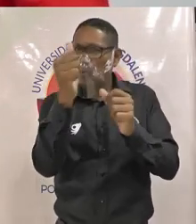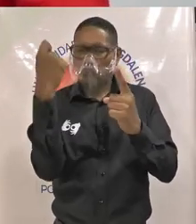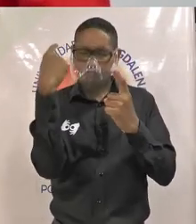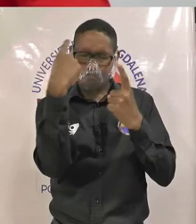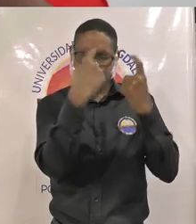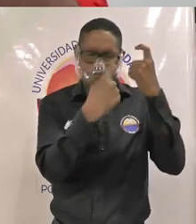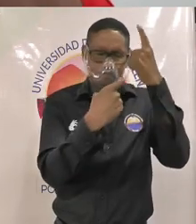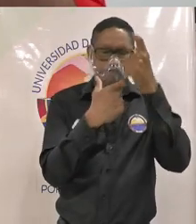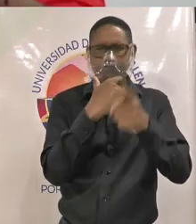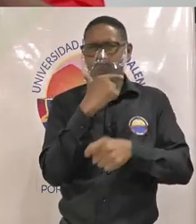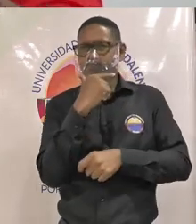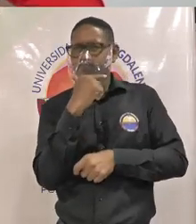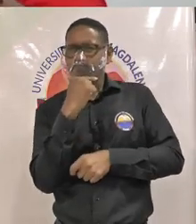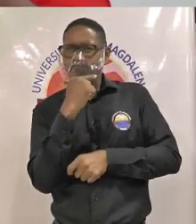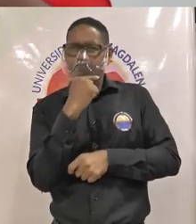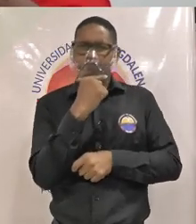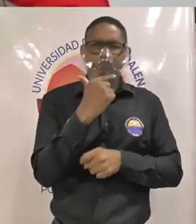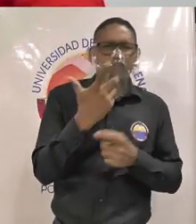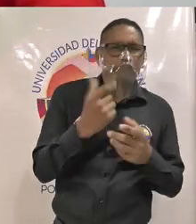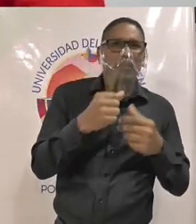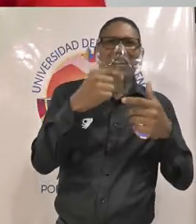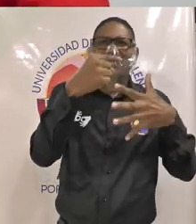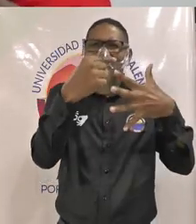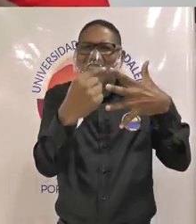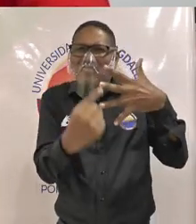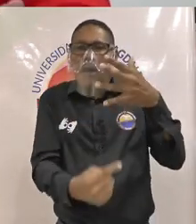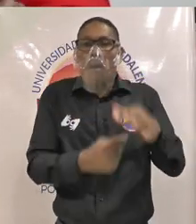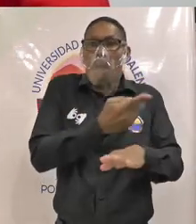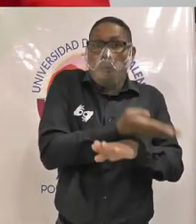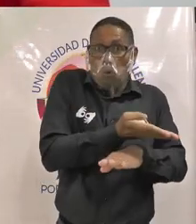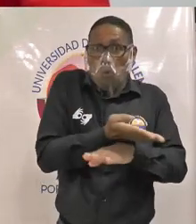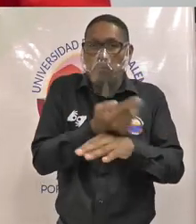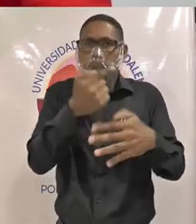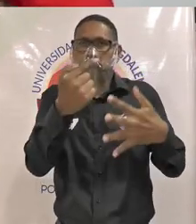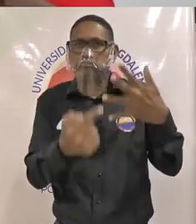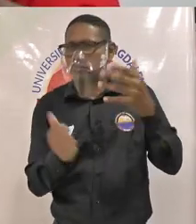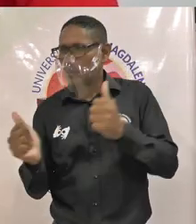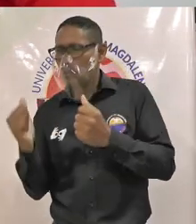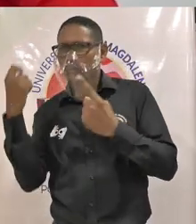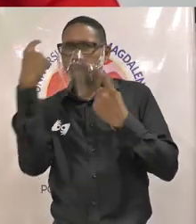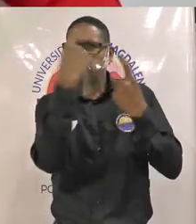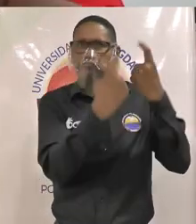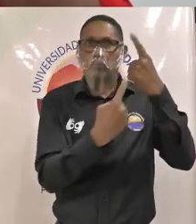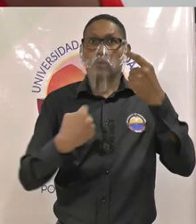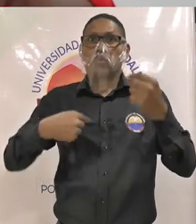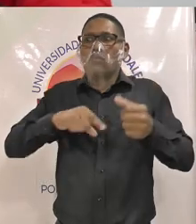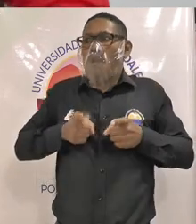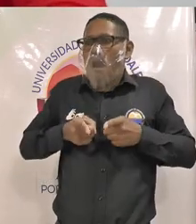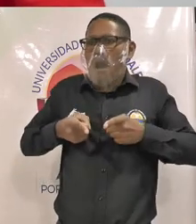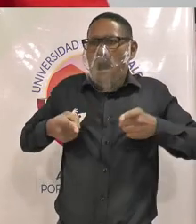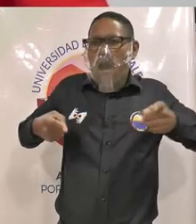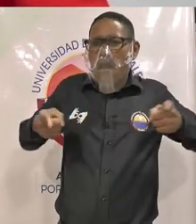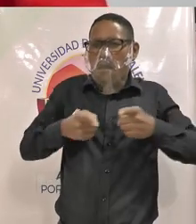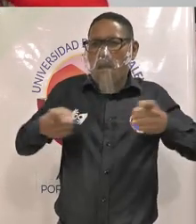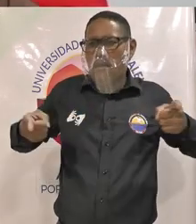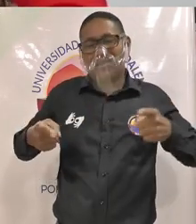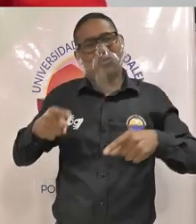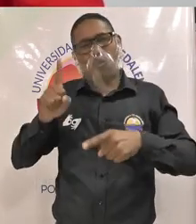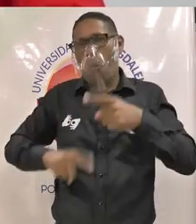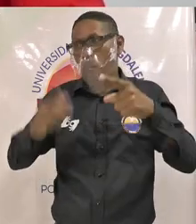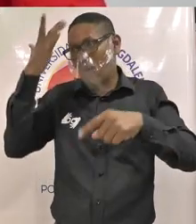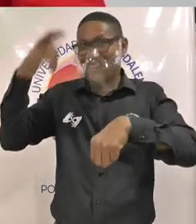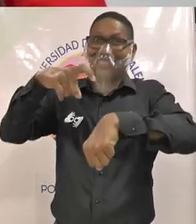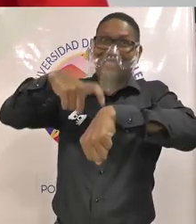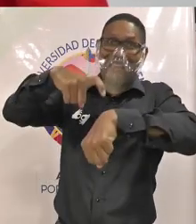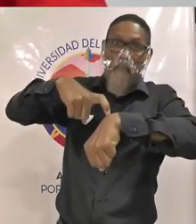a que analicen cada una de las propuestas de los aquí presentes nosotros no pudimos exponer cada una de ellas por tema de tiempo